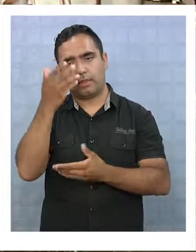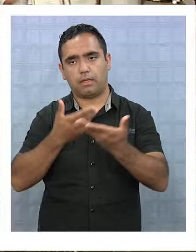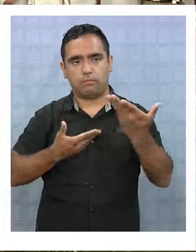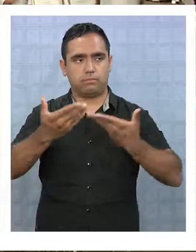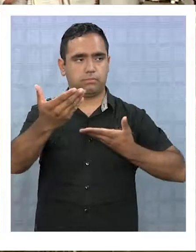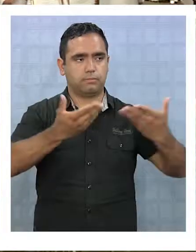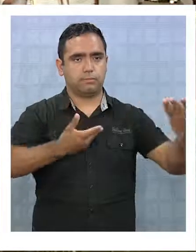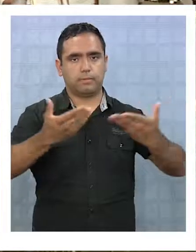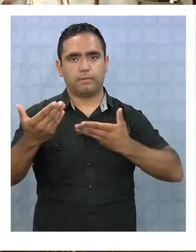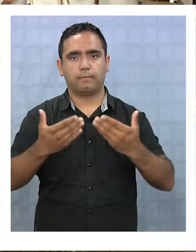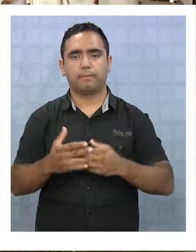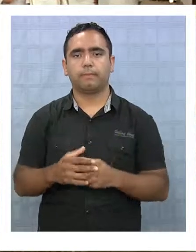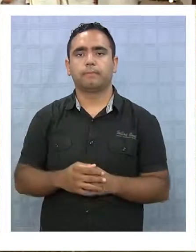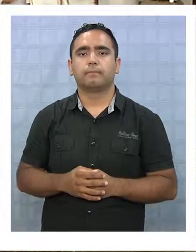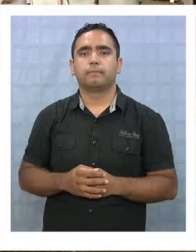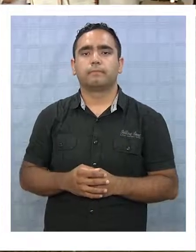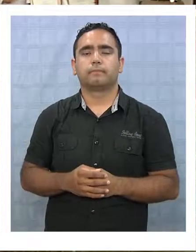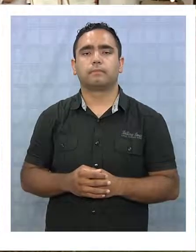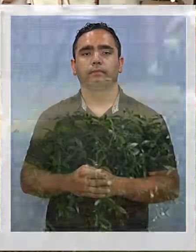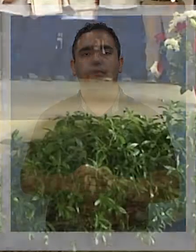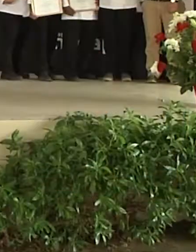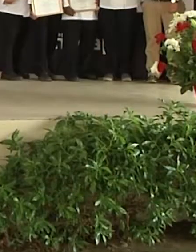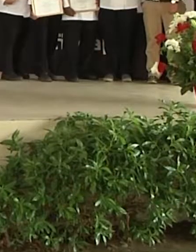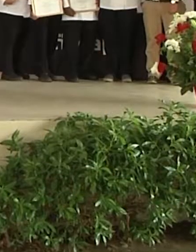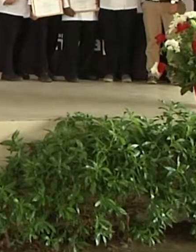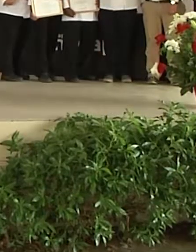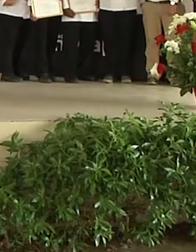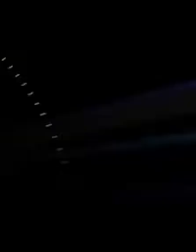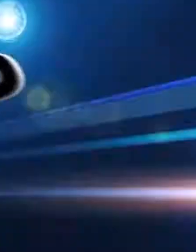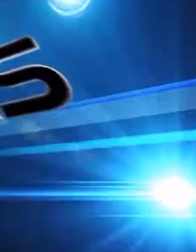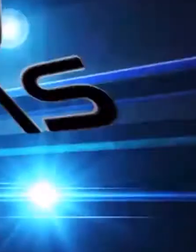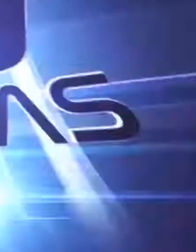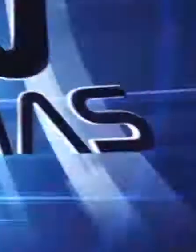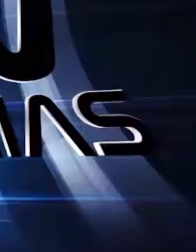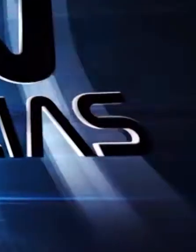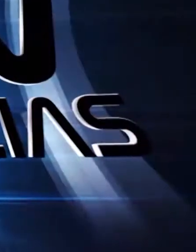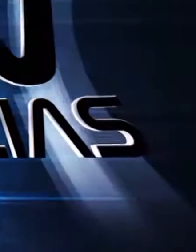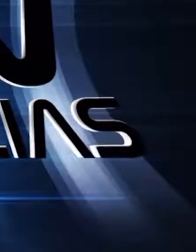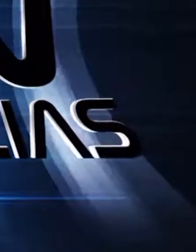Un establecimiento de identidad, y qué mejor que la Universidad Técnica de Chile, la más grande.